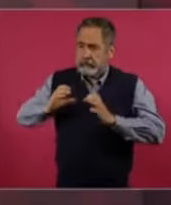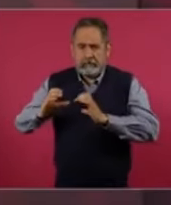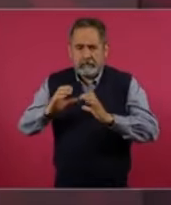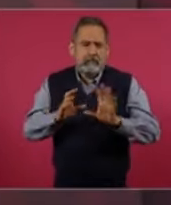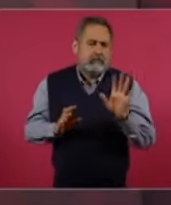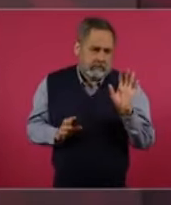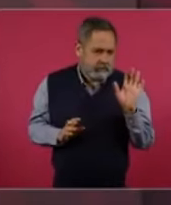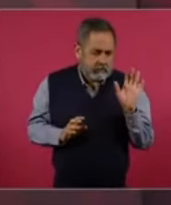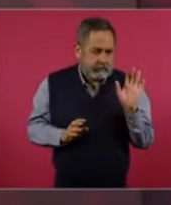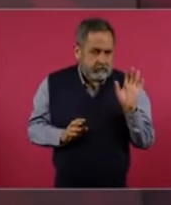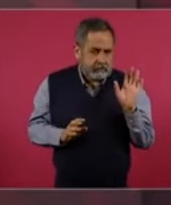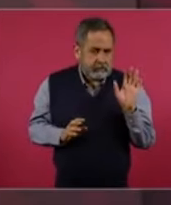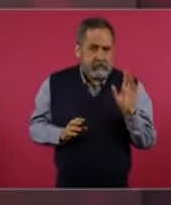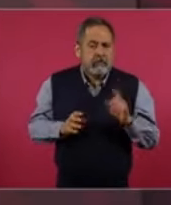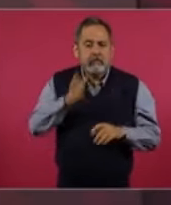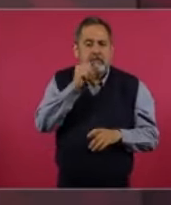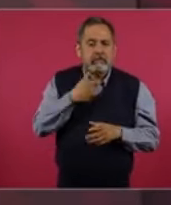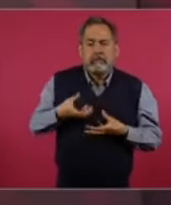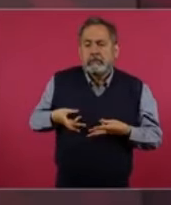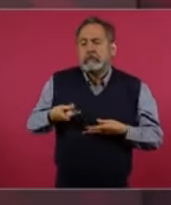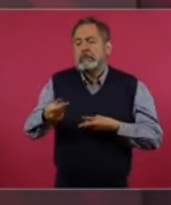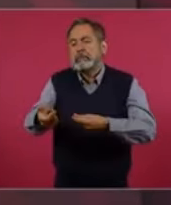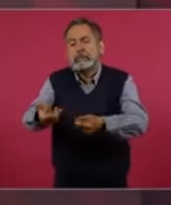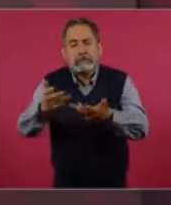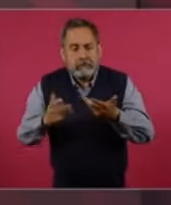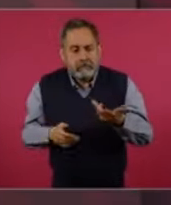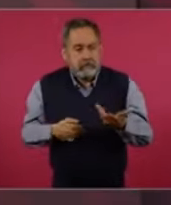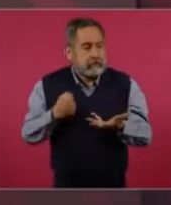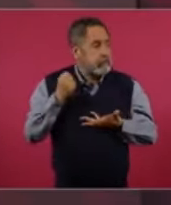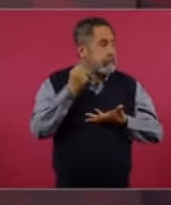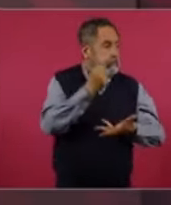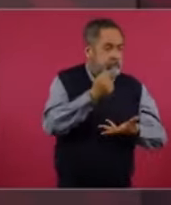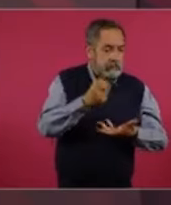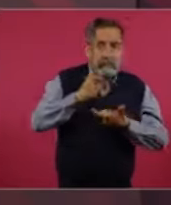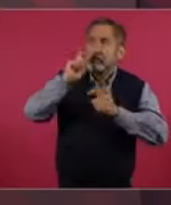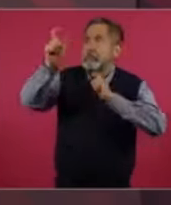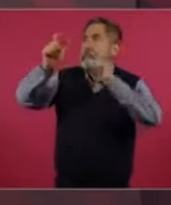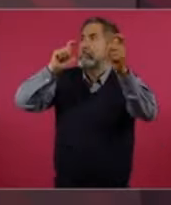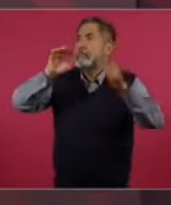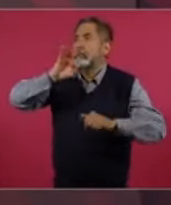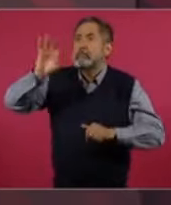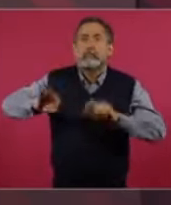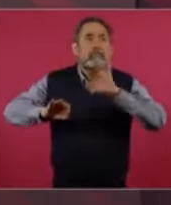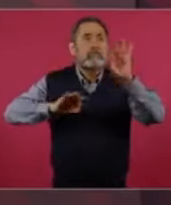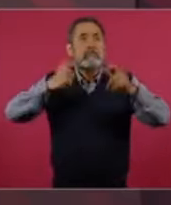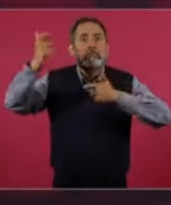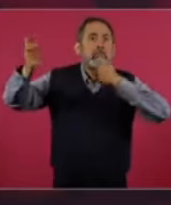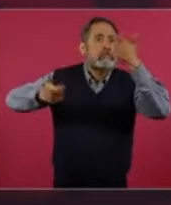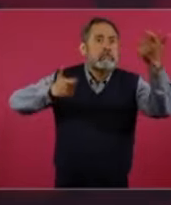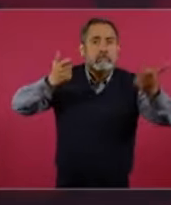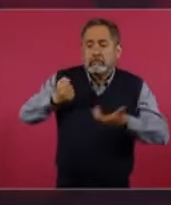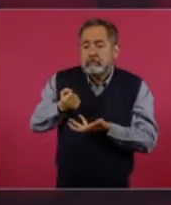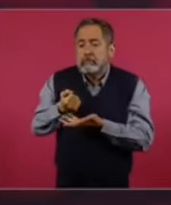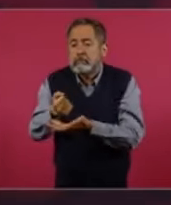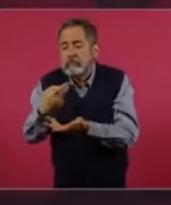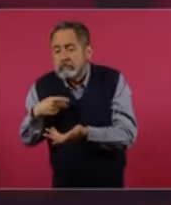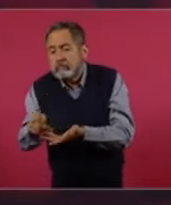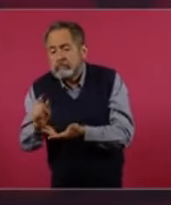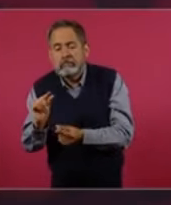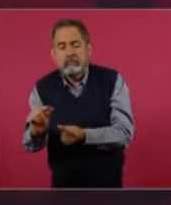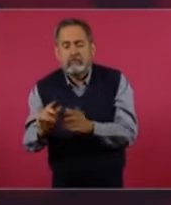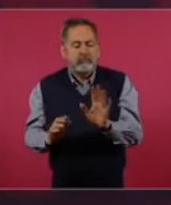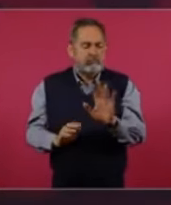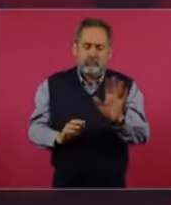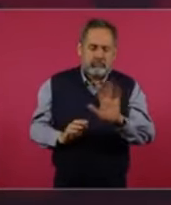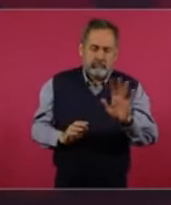el presupuesto cada vez se va a dedicar más a pagar intereses de deuda y